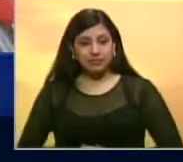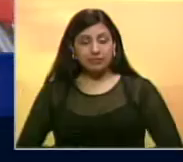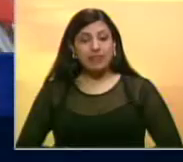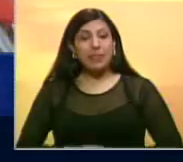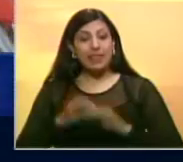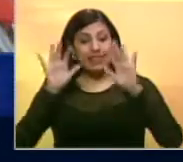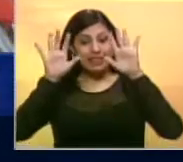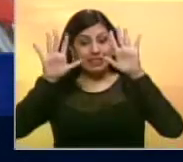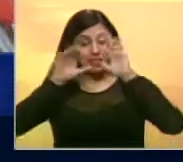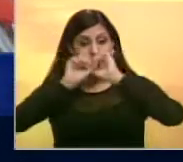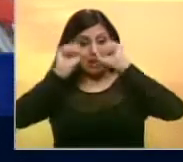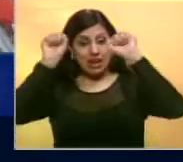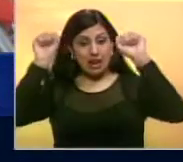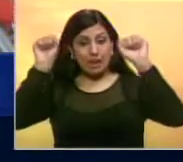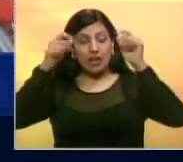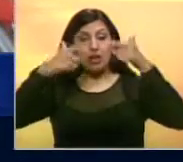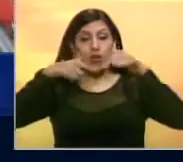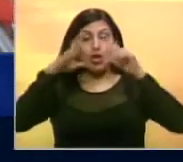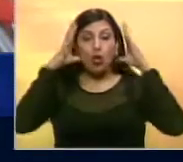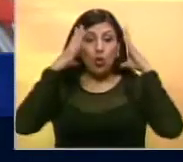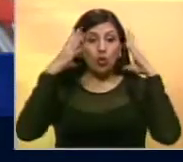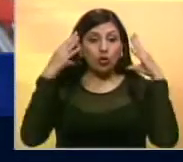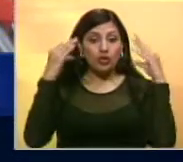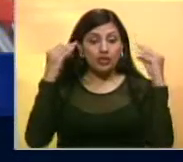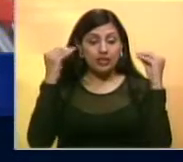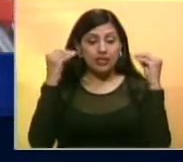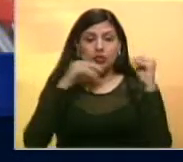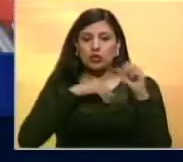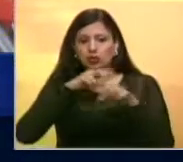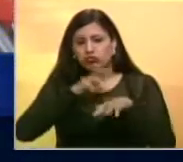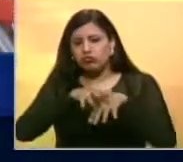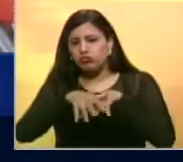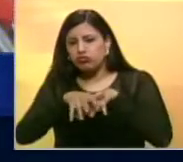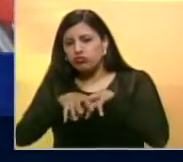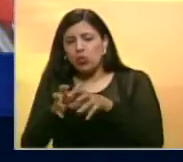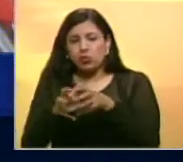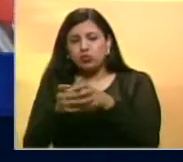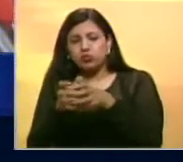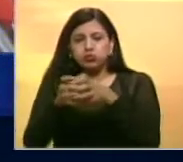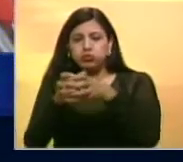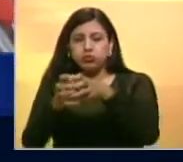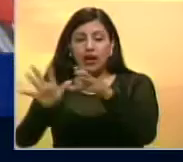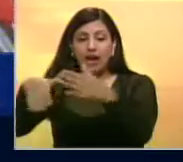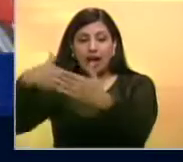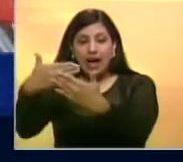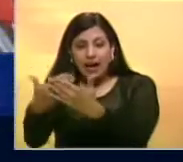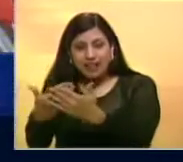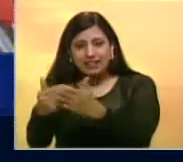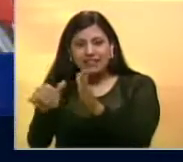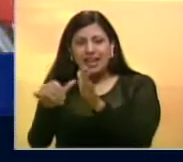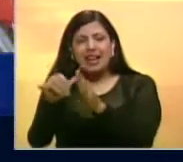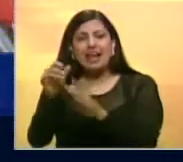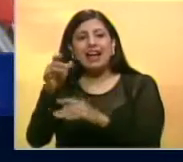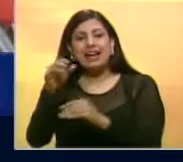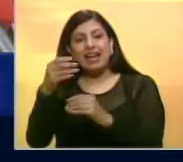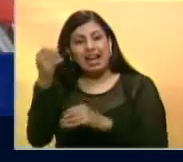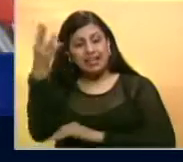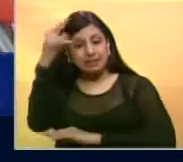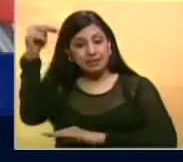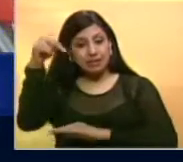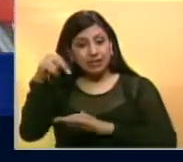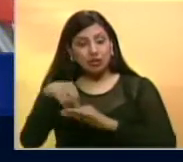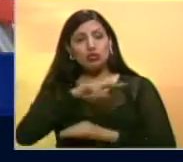10 de la mañana, desde la estación del Metro Laollada, nos movilizaremos en conjunto hasta unas breves cuadras, hasta la esquina de Sociedad.